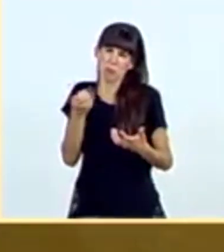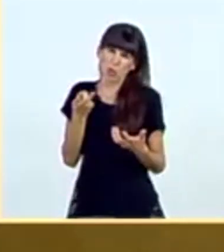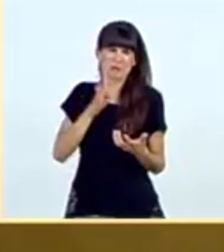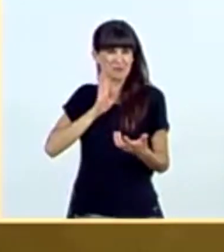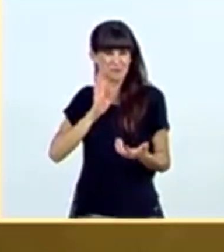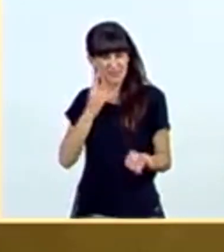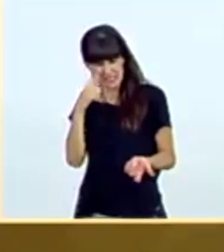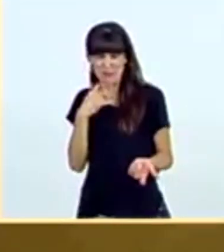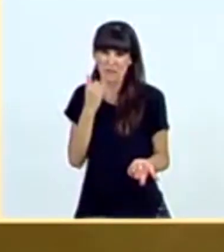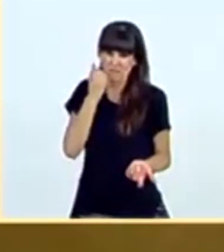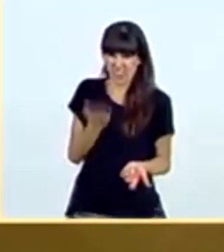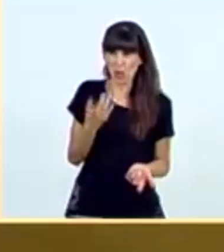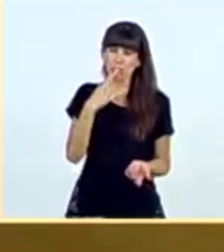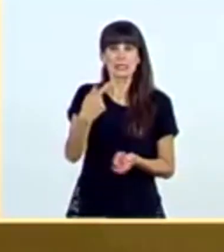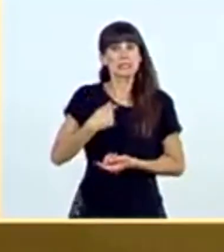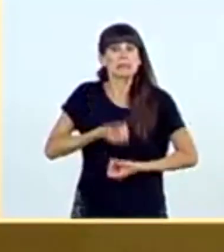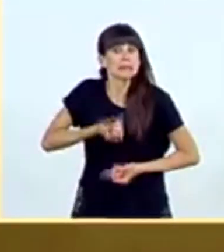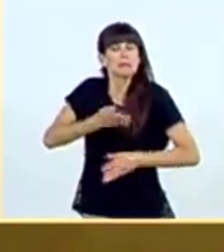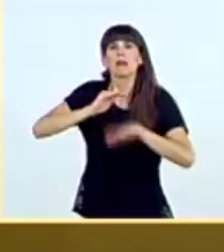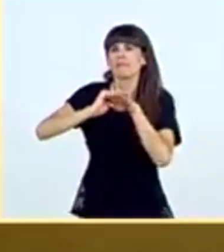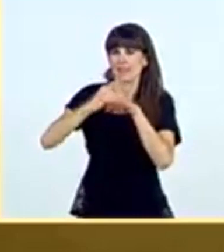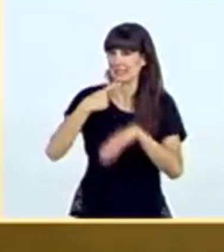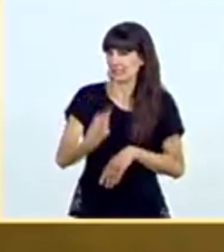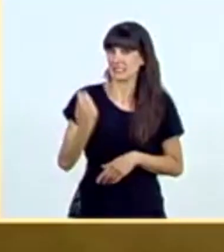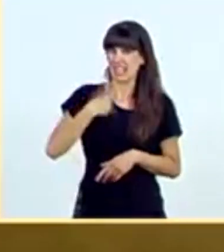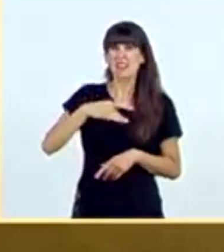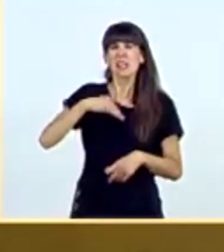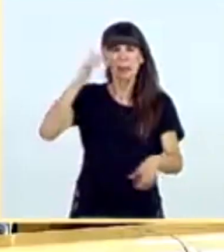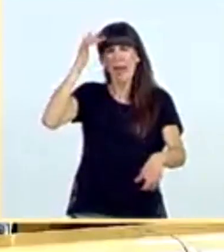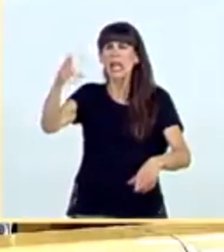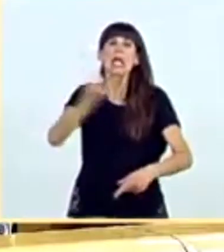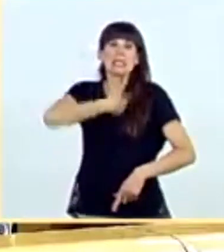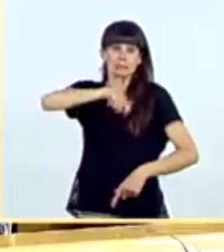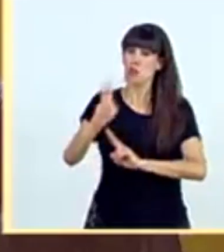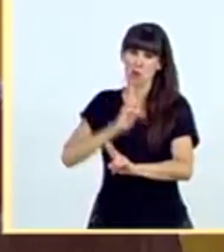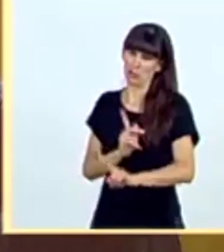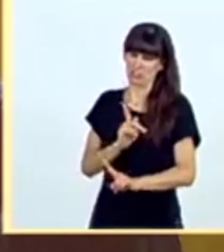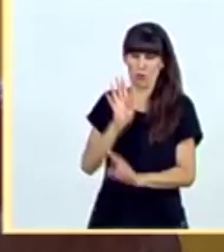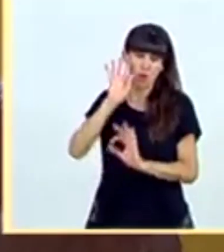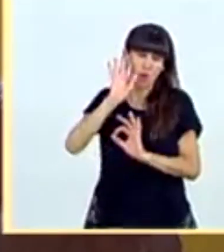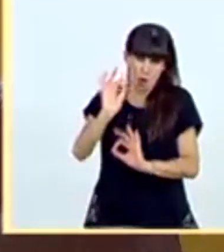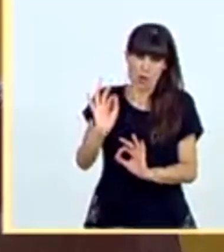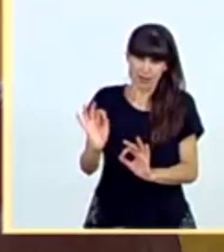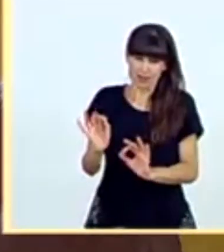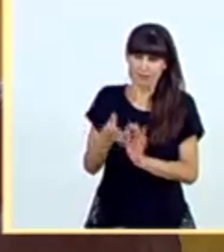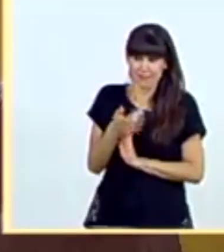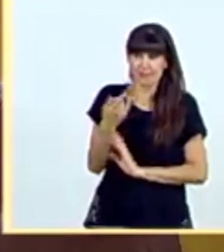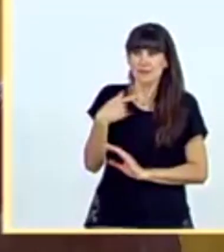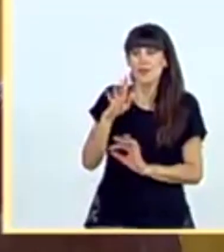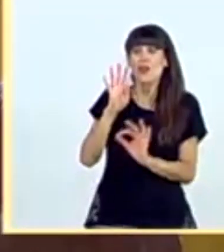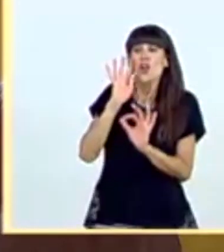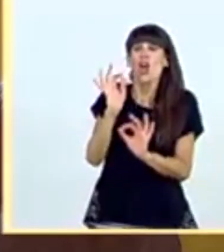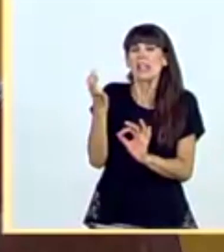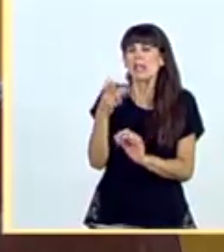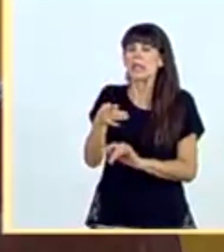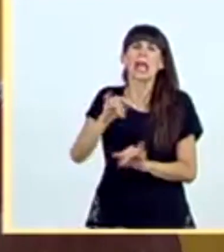hubiera ocurrido si en España a ustedes se les hubiera investigado con la misma intensidad que a nosotros? Lo que es obvio es que usted